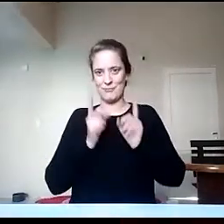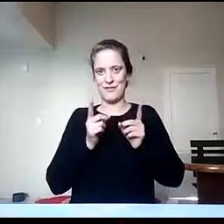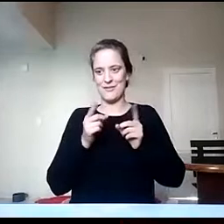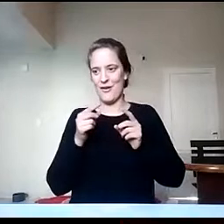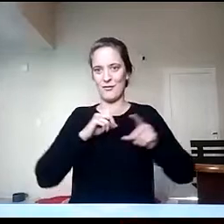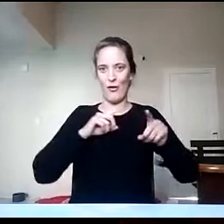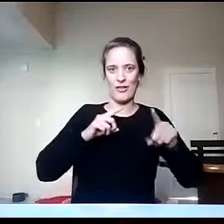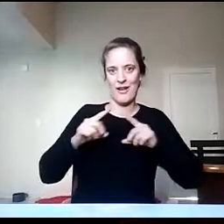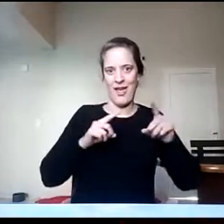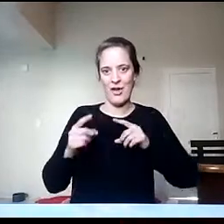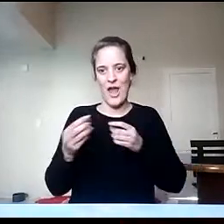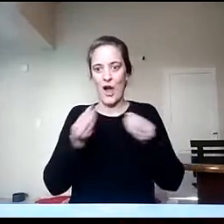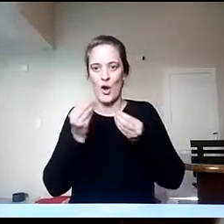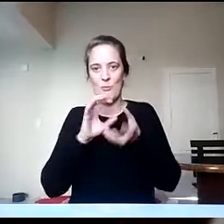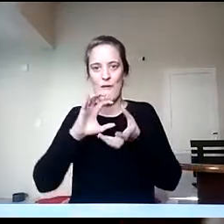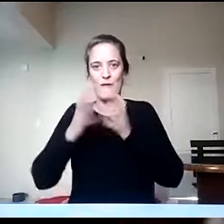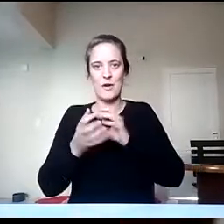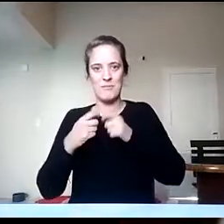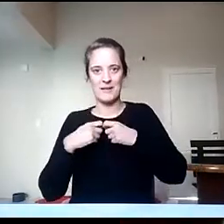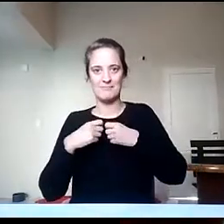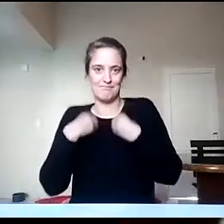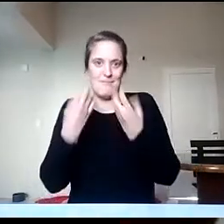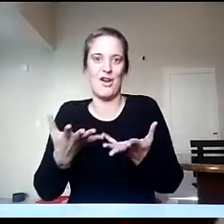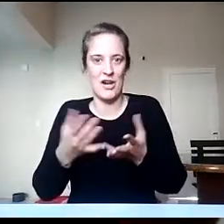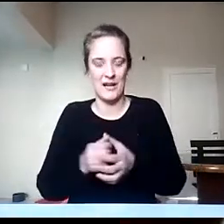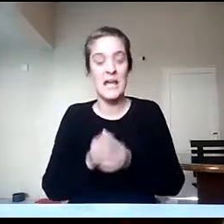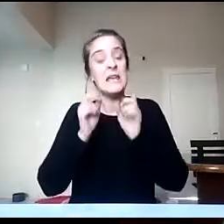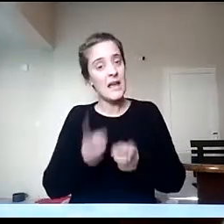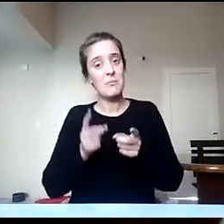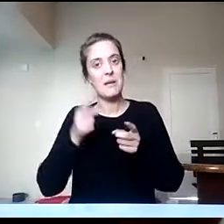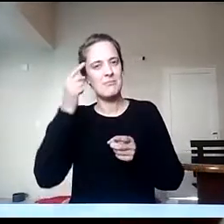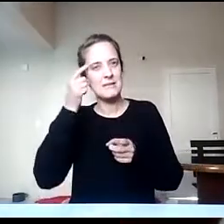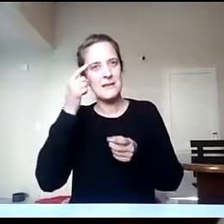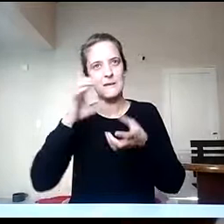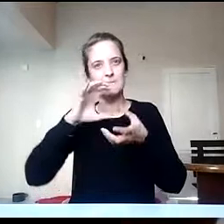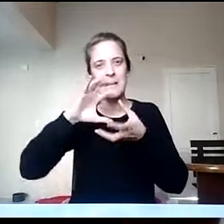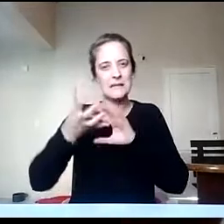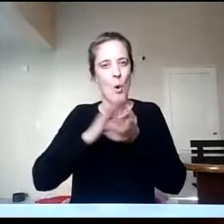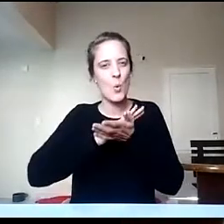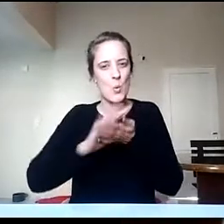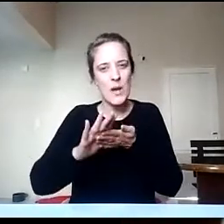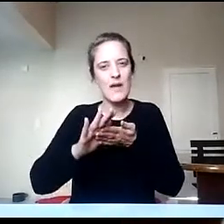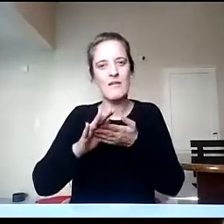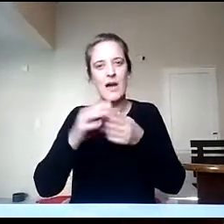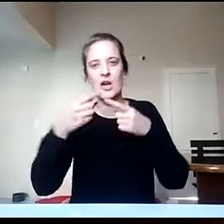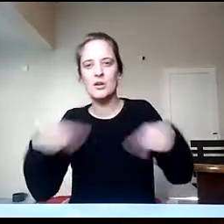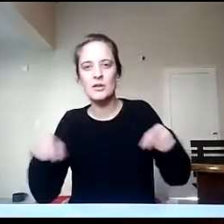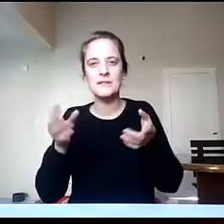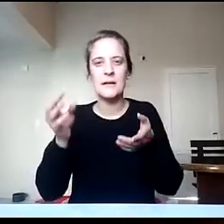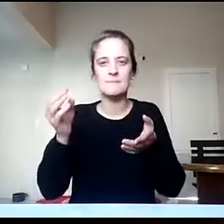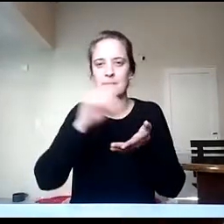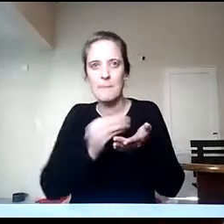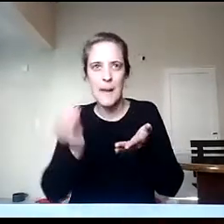pensar nuevas estrategias, nuevas formas y nuevos caminos que nos lleven a enriquecernos como docentes